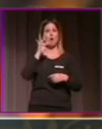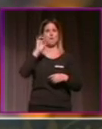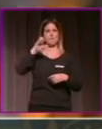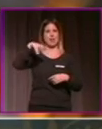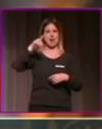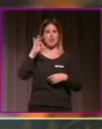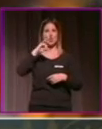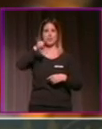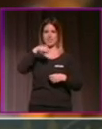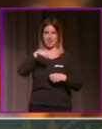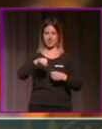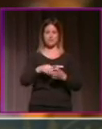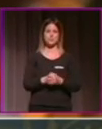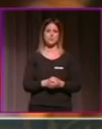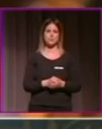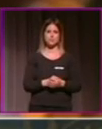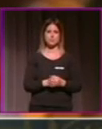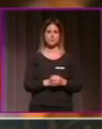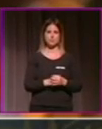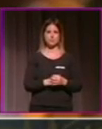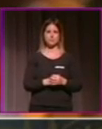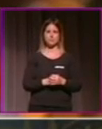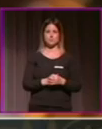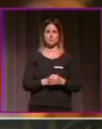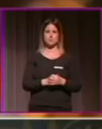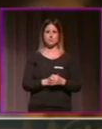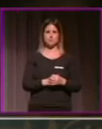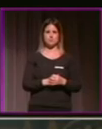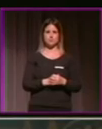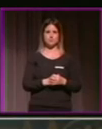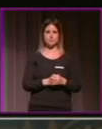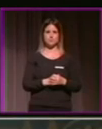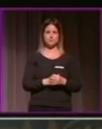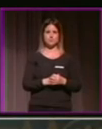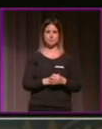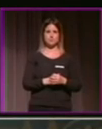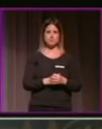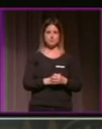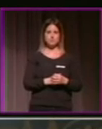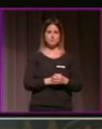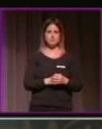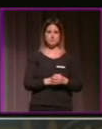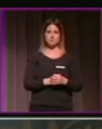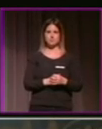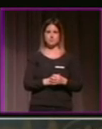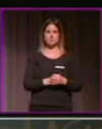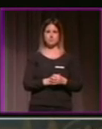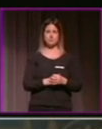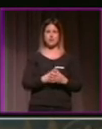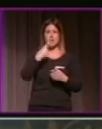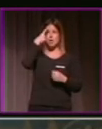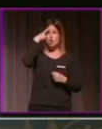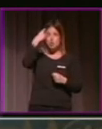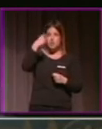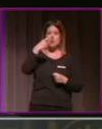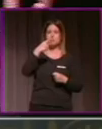desgracia, como lo entendemos, no va a ocurrir. Yo discrepo contigo en el sentido de que Semana Santa, patina y Semana Santa. Para mí, como cristiano y cofrade, sí hay Semana Santa. El domingo de